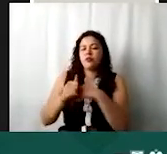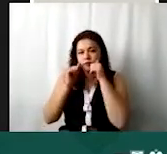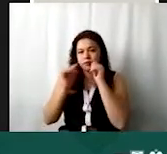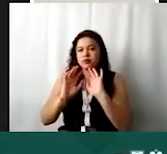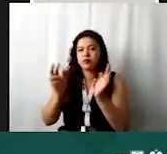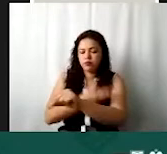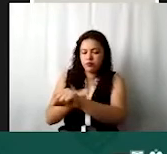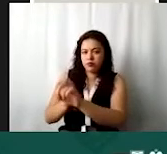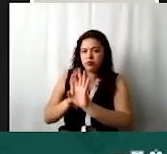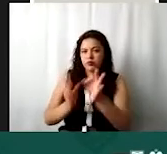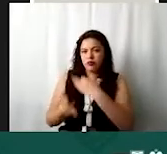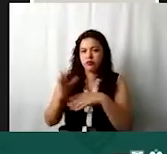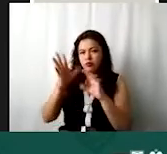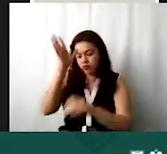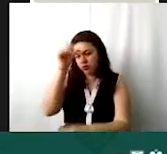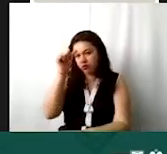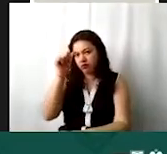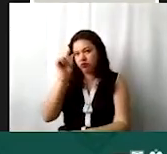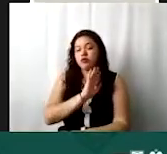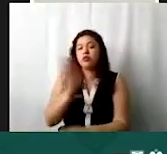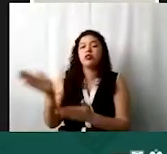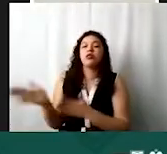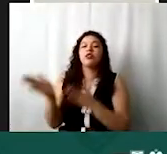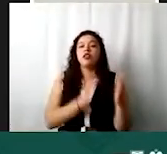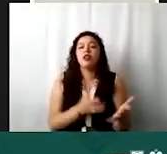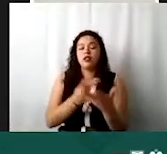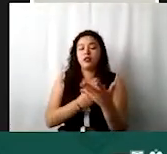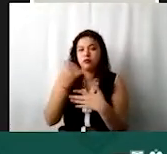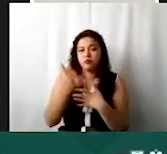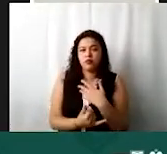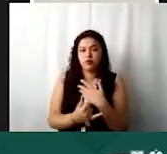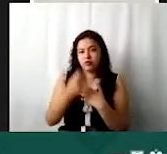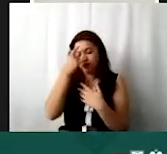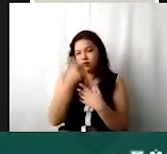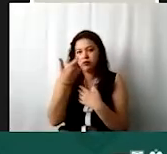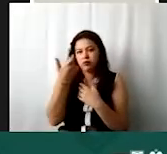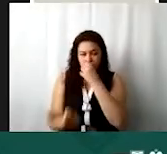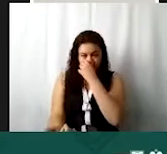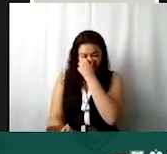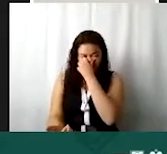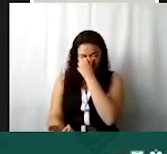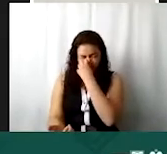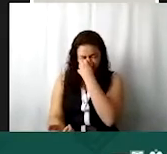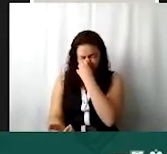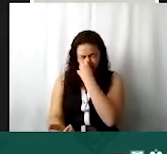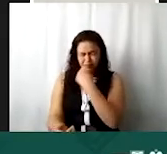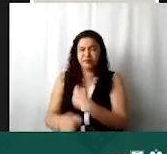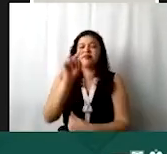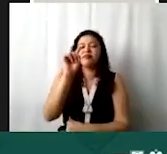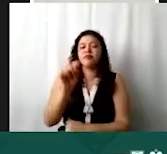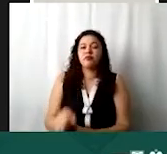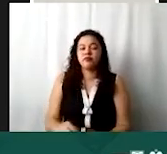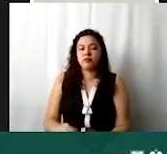¿De acuerdo? Ahora vamos a registrar los proyectos de financiamiento. Le damos clic aquí. Y damos